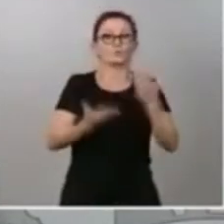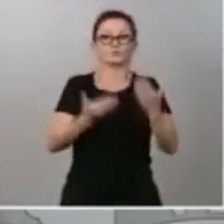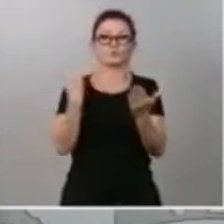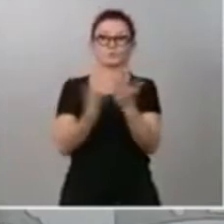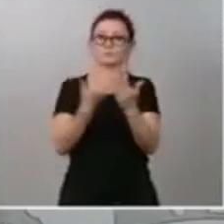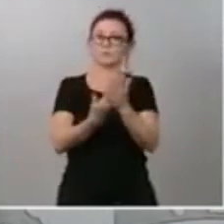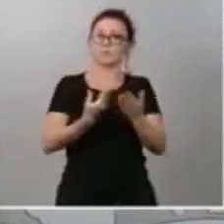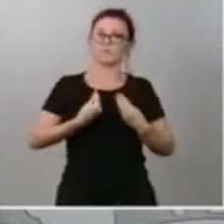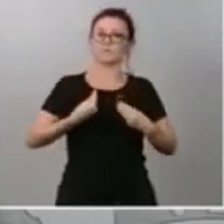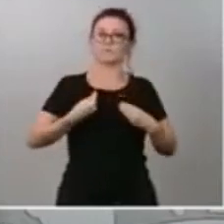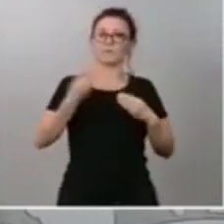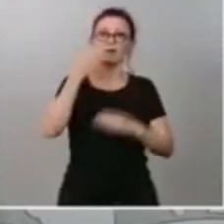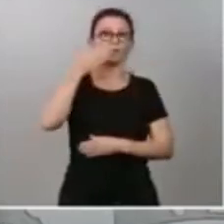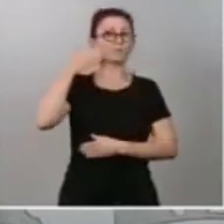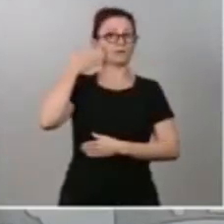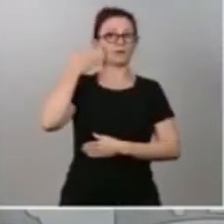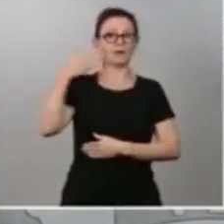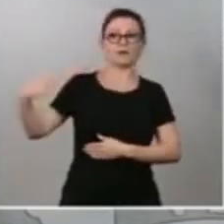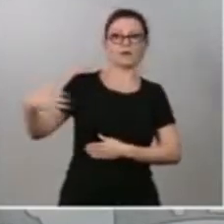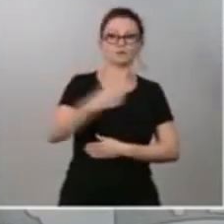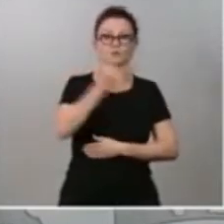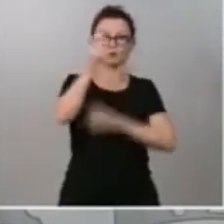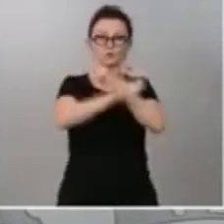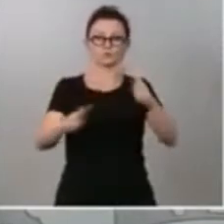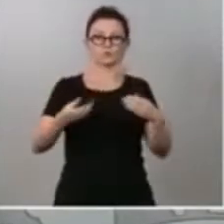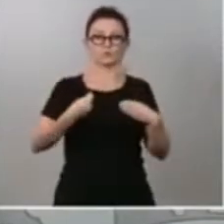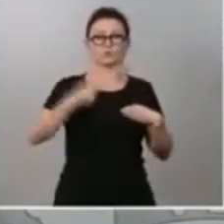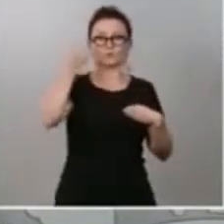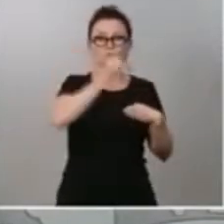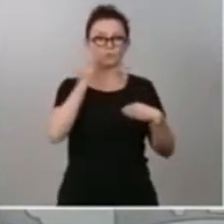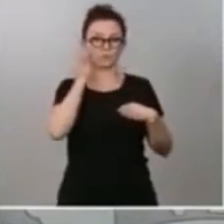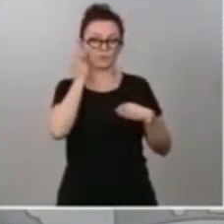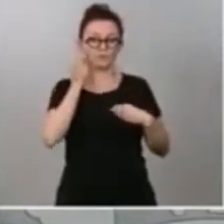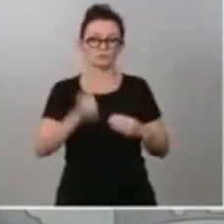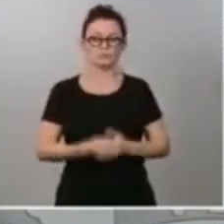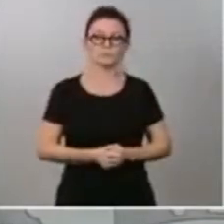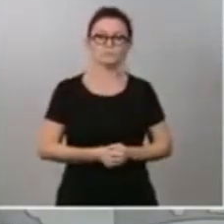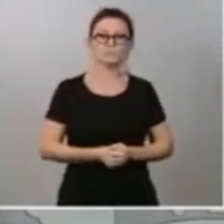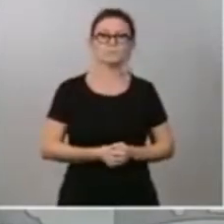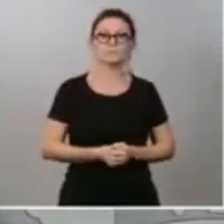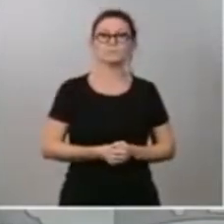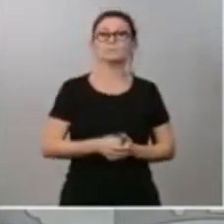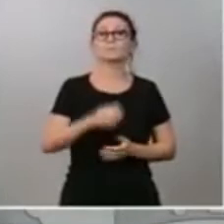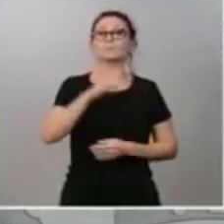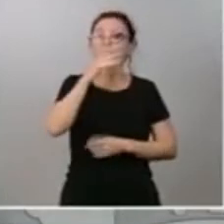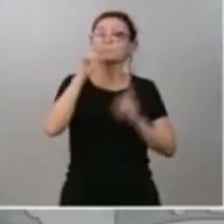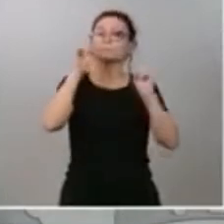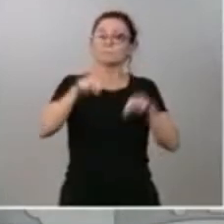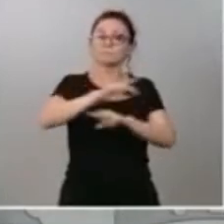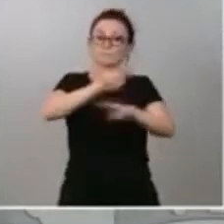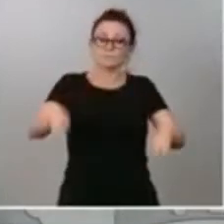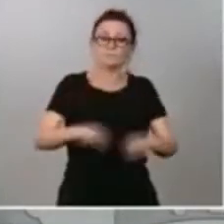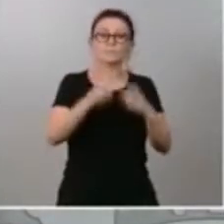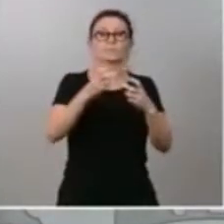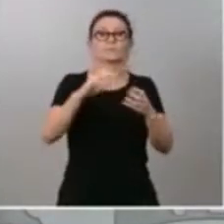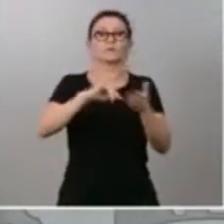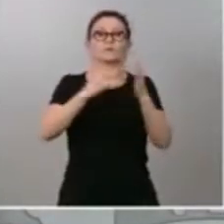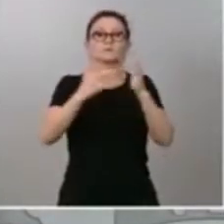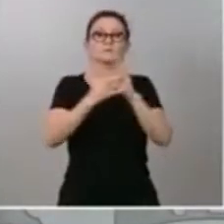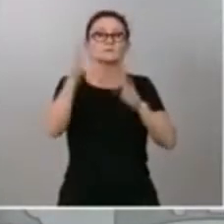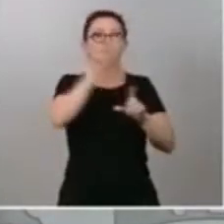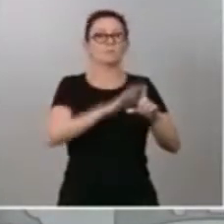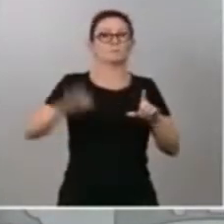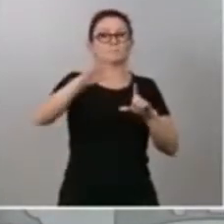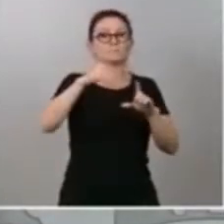y ciudadanas. Y en este sentido, pues también hemos procedido a reformar el sistema estatal de becas, las ayudas al estudio,